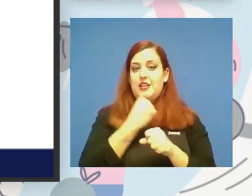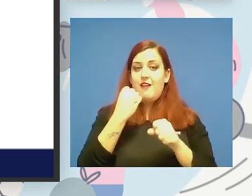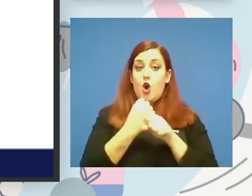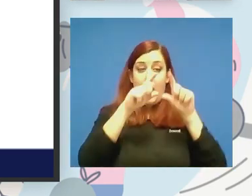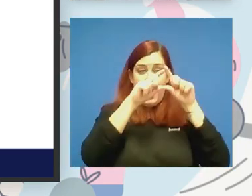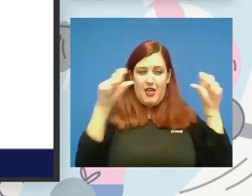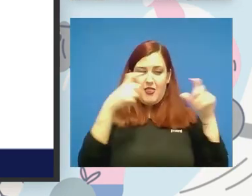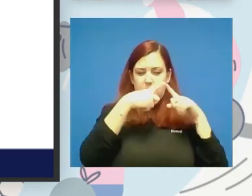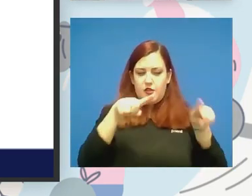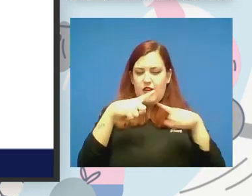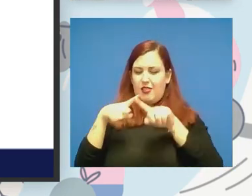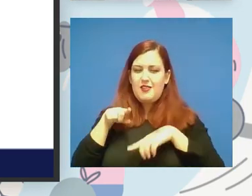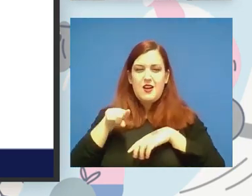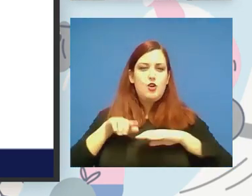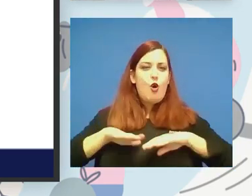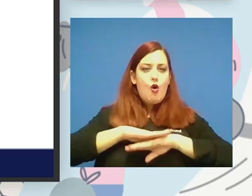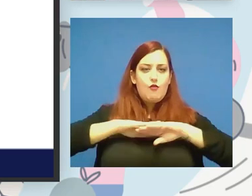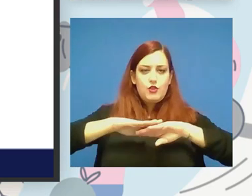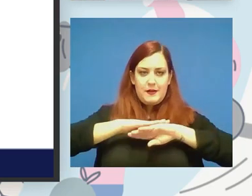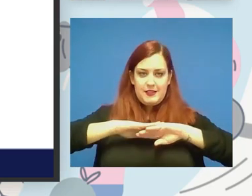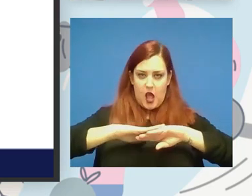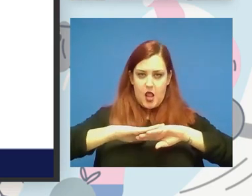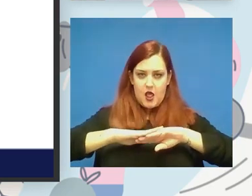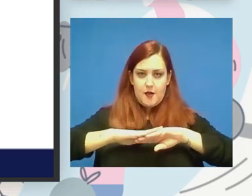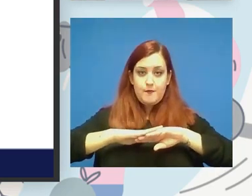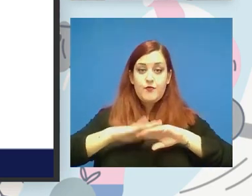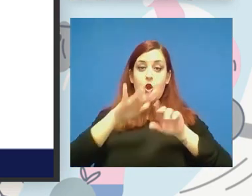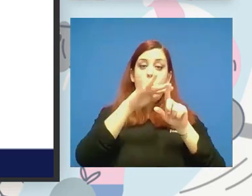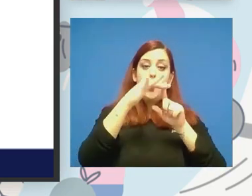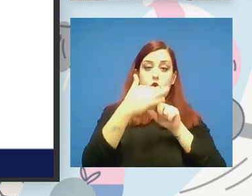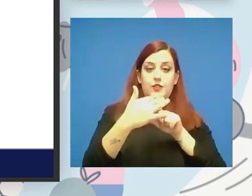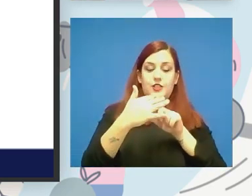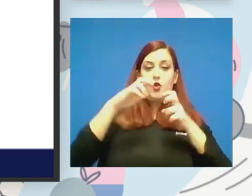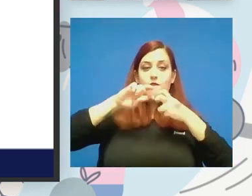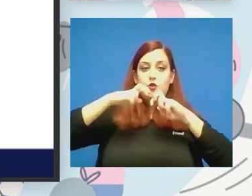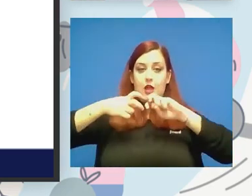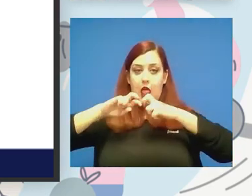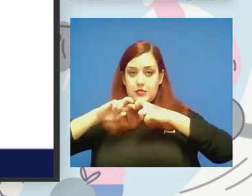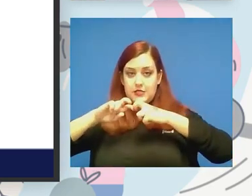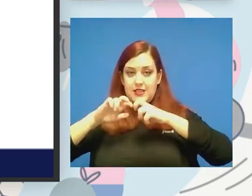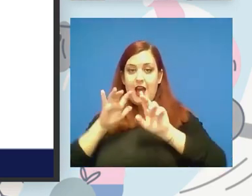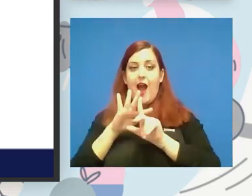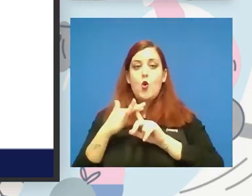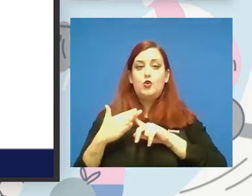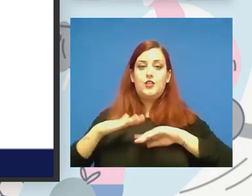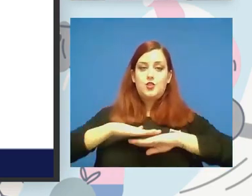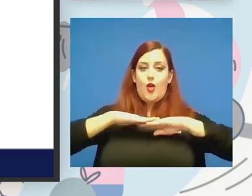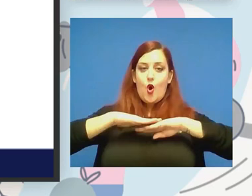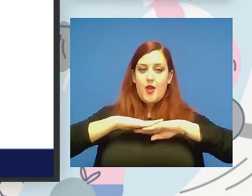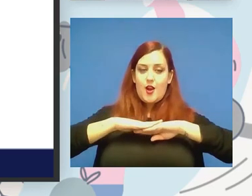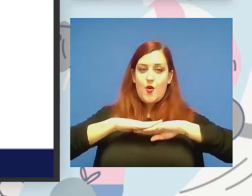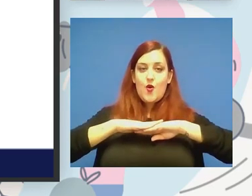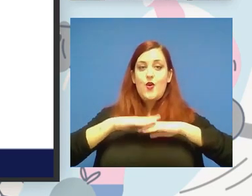ha sido fundamental pasamos de un contexto de Bruselas a un contexto de gobierno y a un